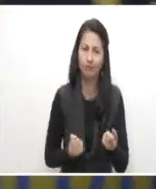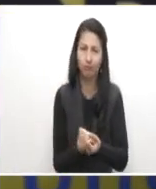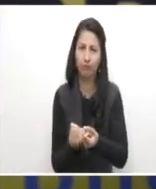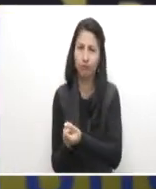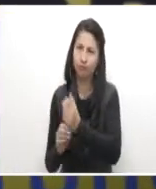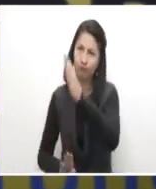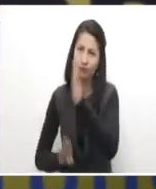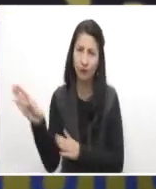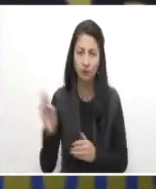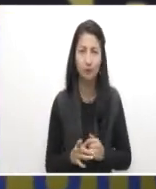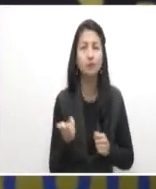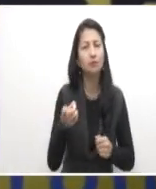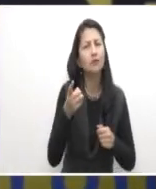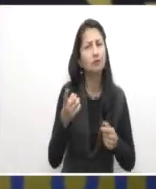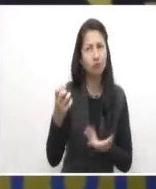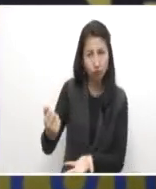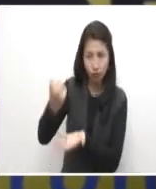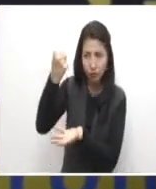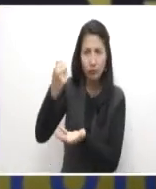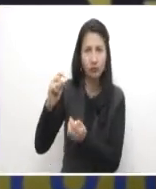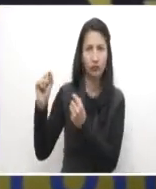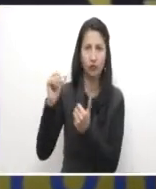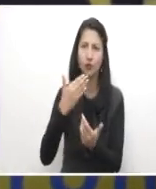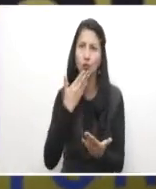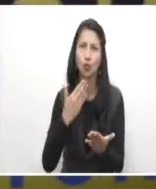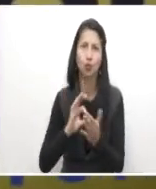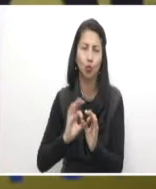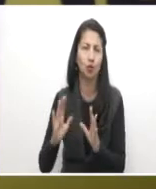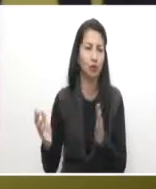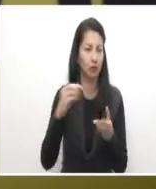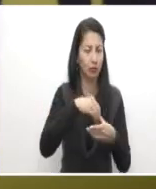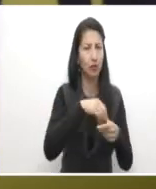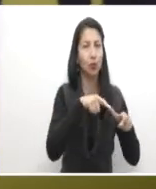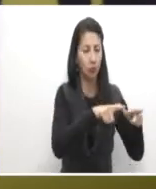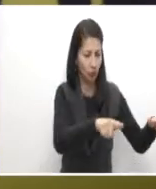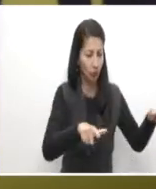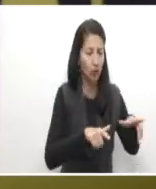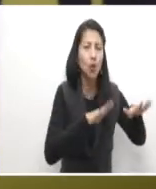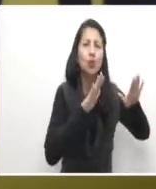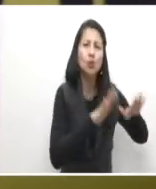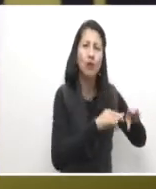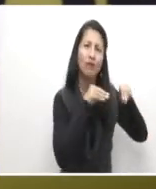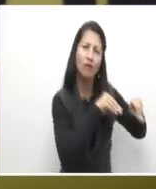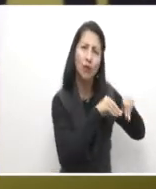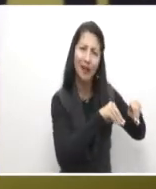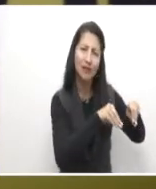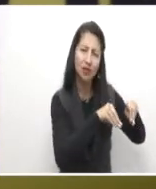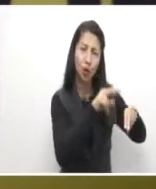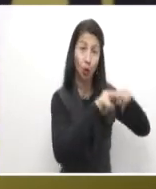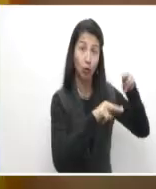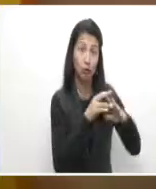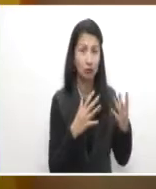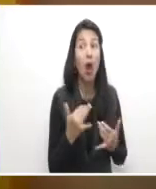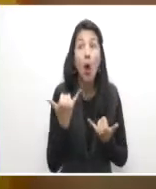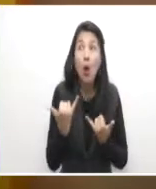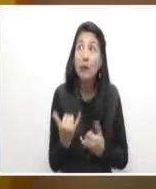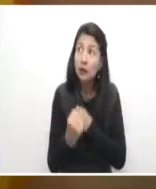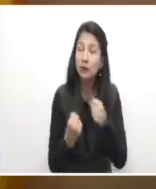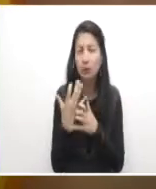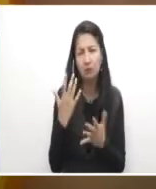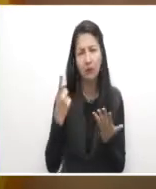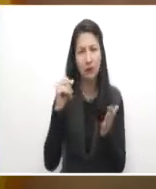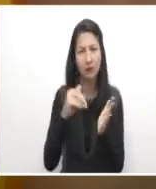en todos nuestros centros de formación, incluidos los centros especializados de construcción del país. Este año solamente van a ser más de 60 mil millones